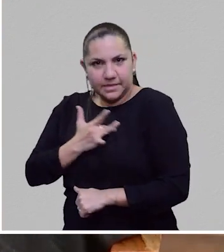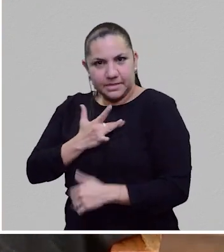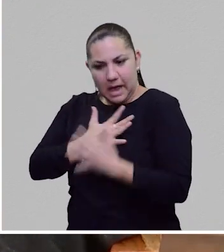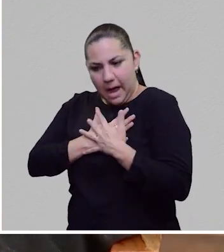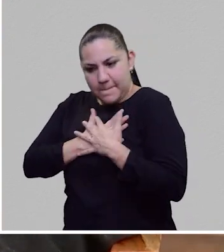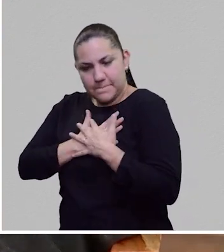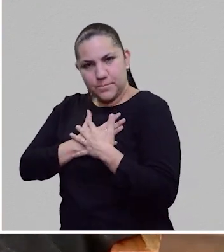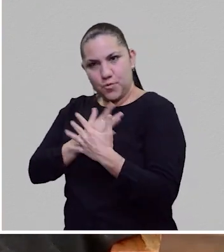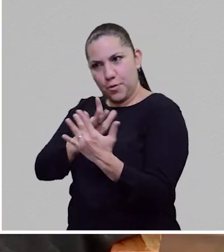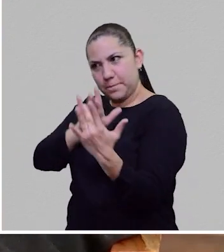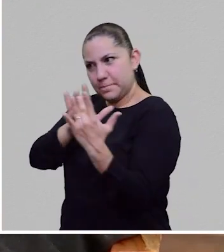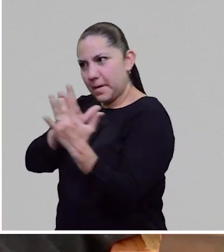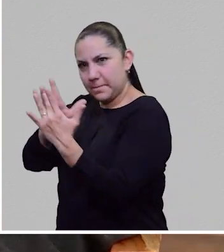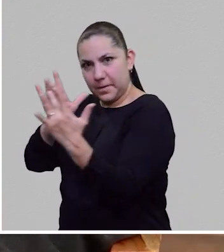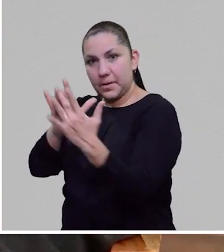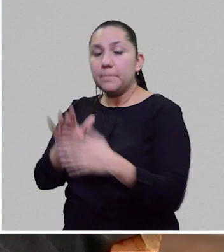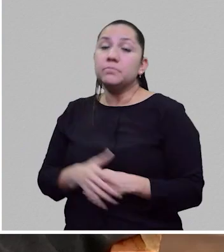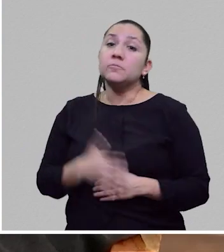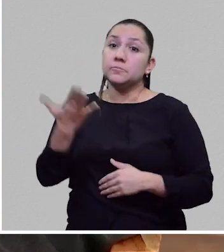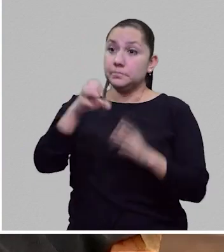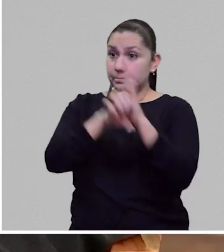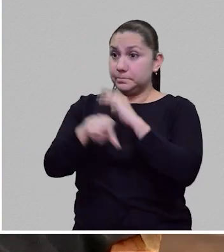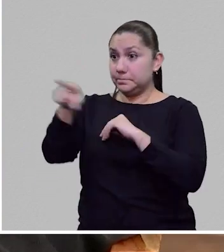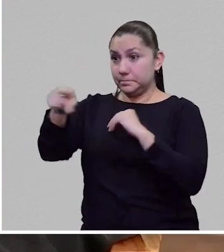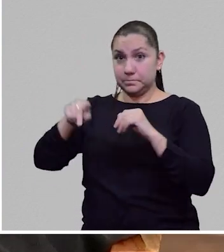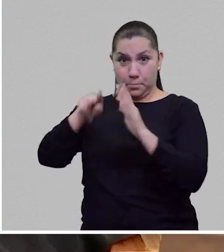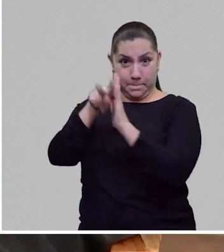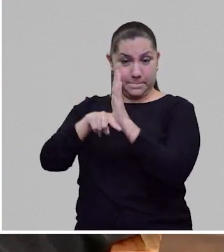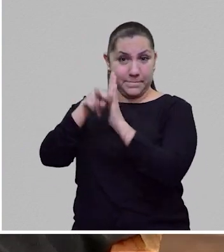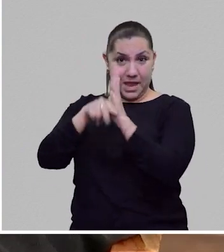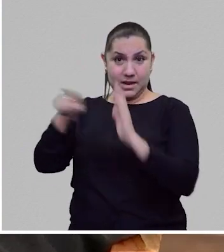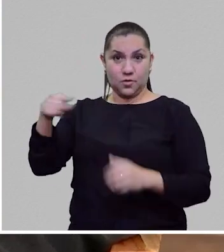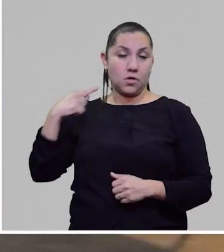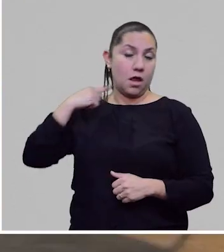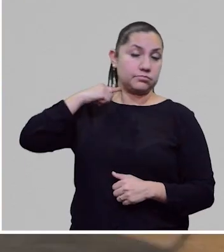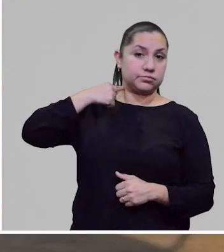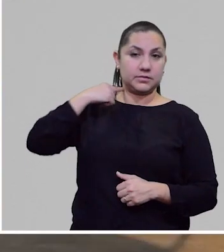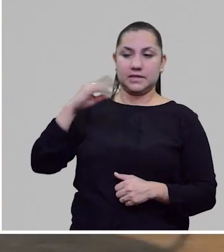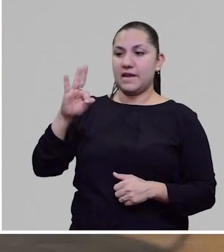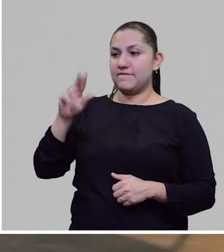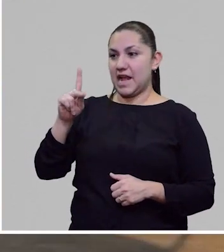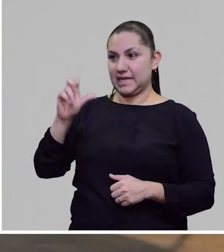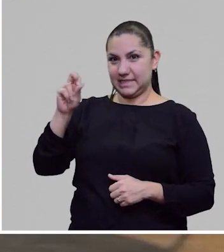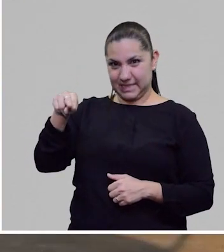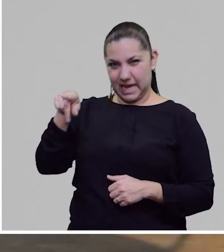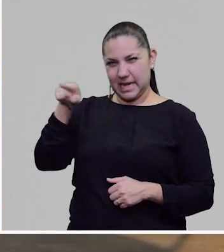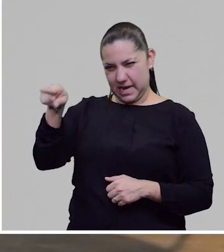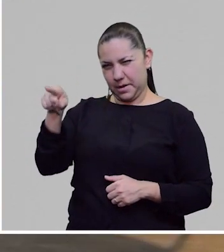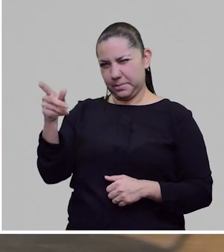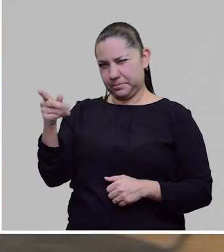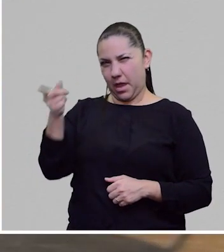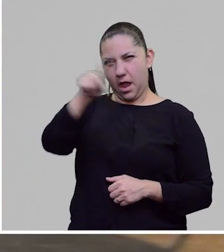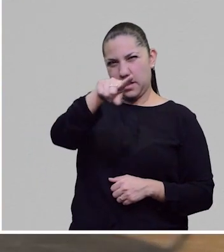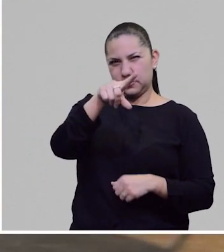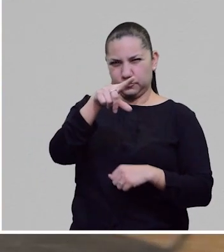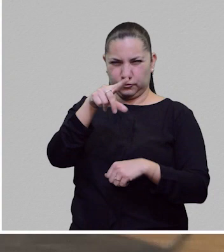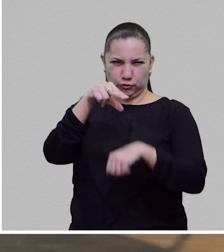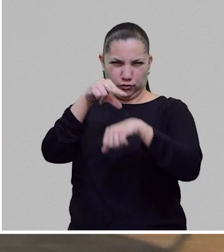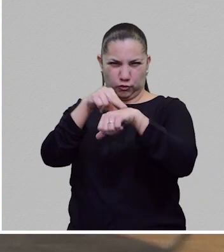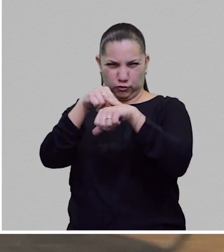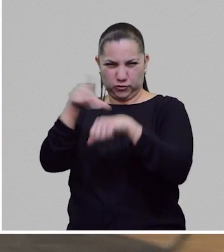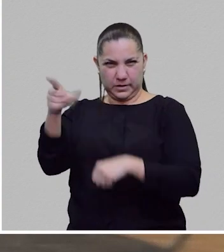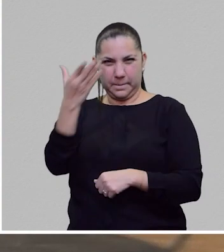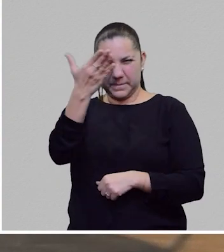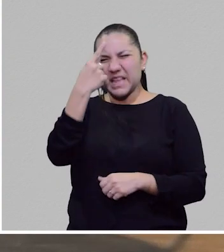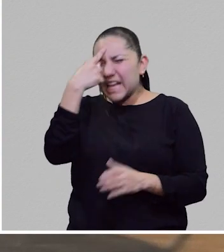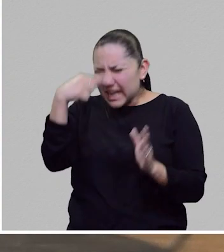el, por ahí del capítulo, creo que es el capítulo dieciocho, ahí me podría, yo no estoy tan seguro, pero llega y le pide a Víctor Frankenstein, que además no es doctor,